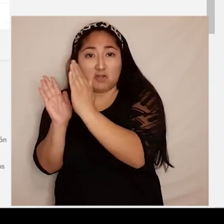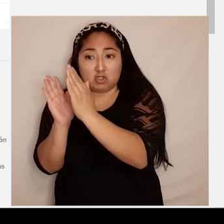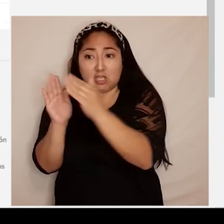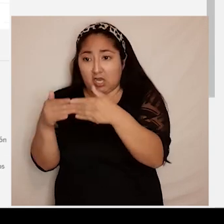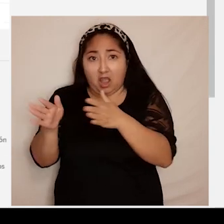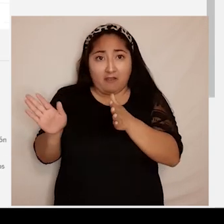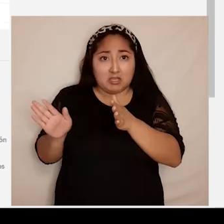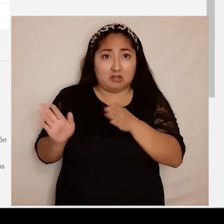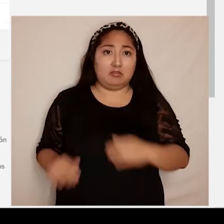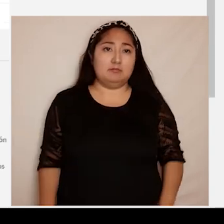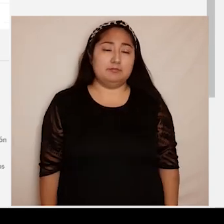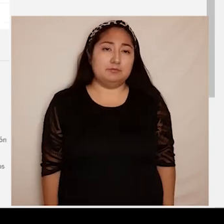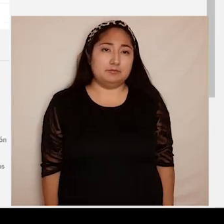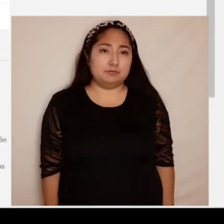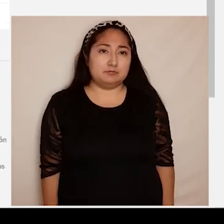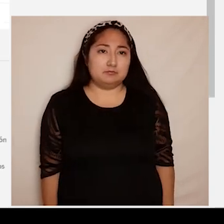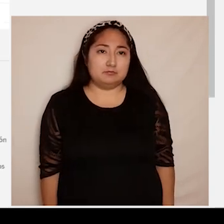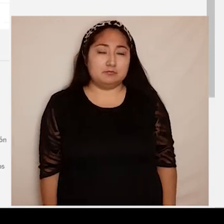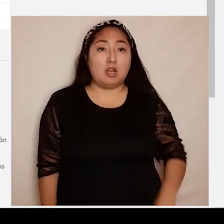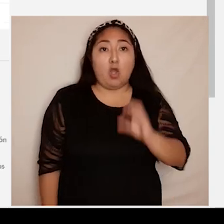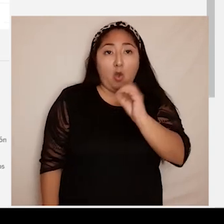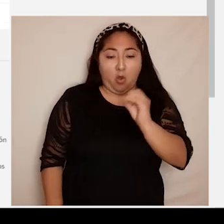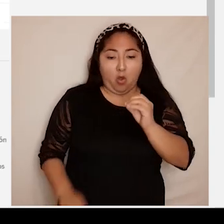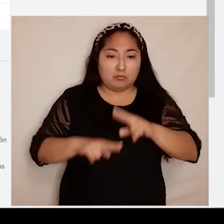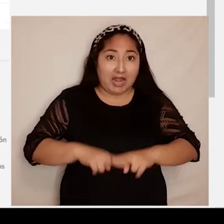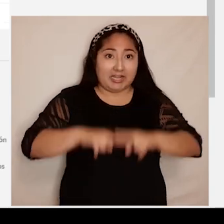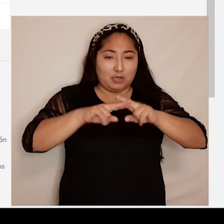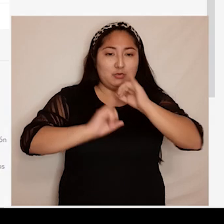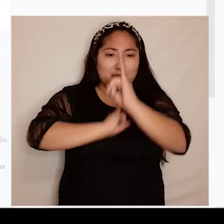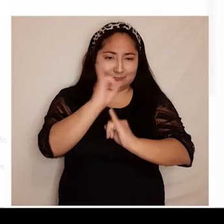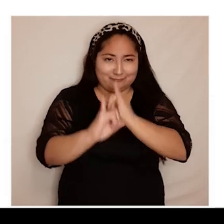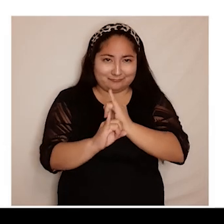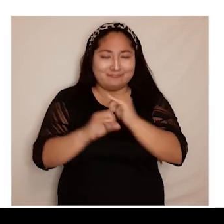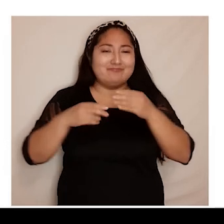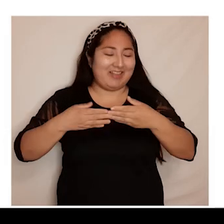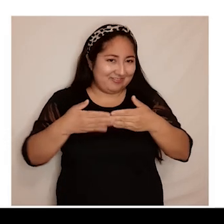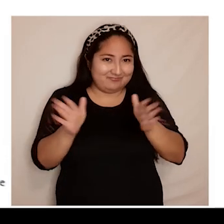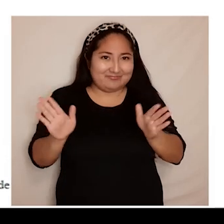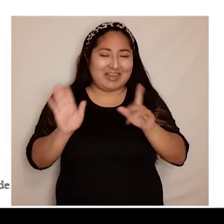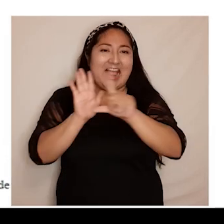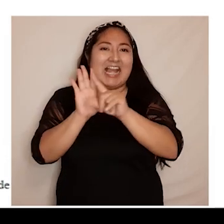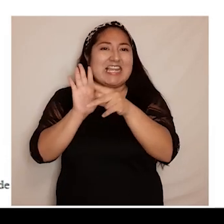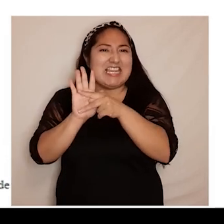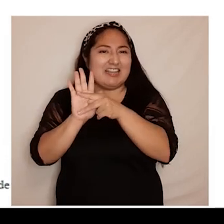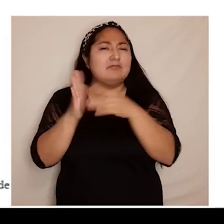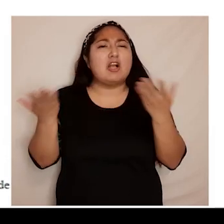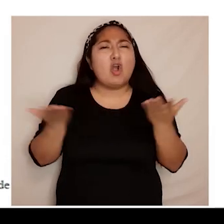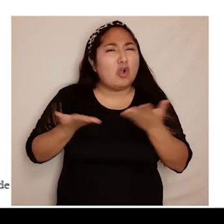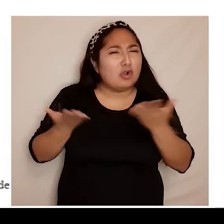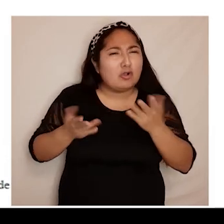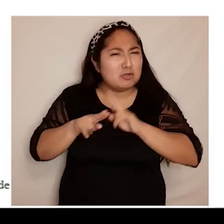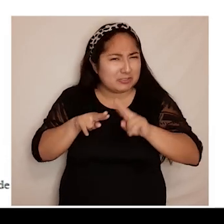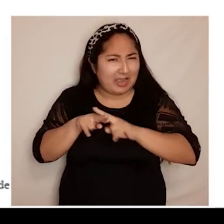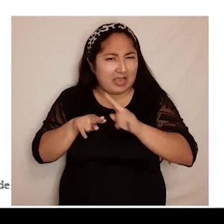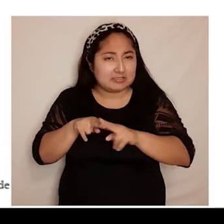Si es un recurso electrónico, estará disponible un link de acceso. Para acceder a este tipo de recurso, previamente